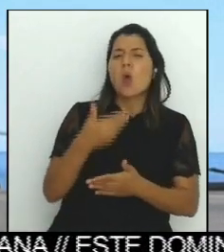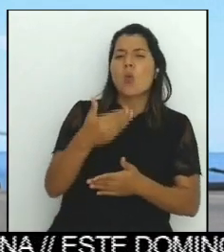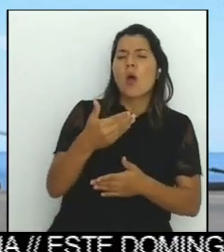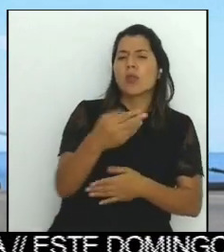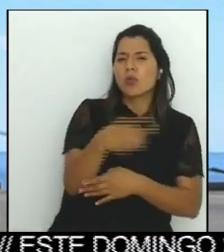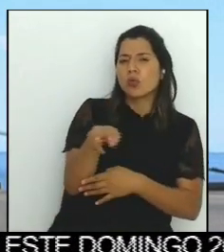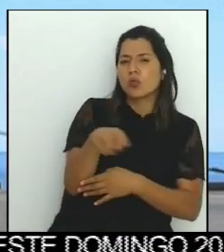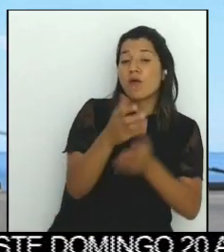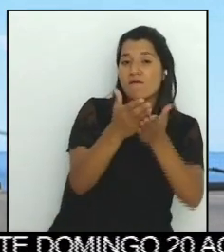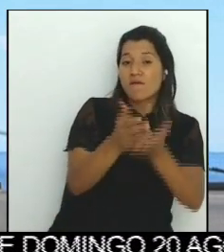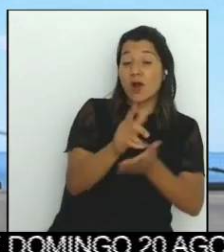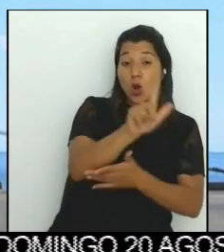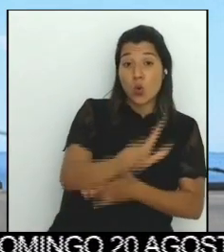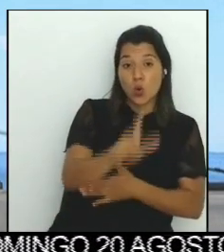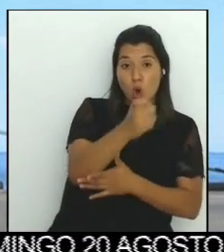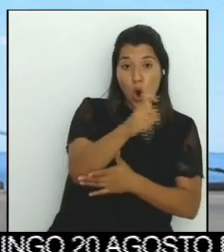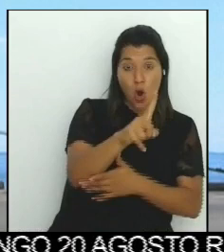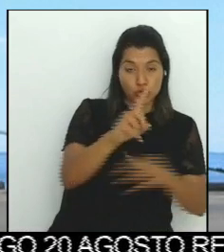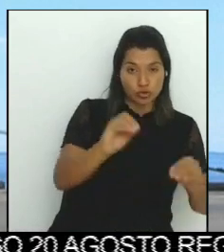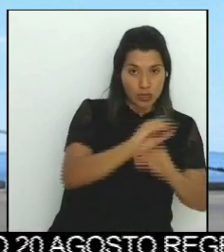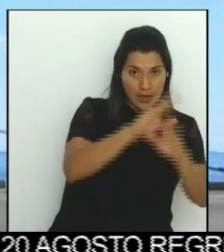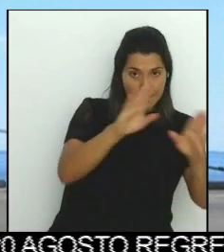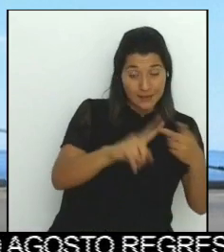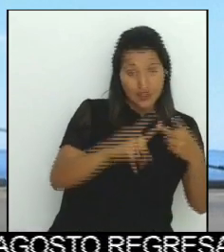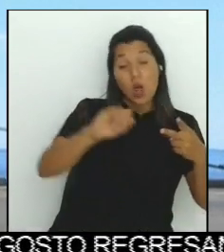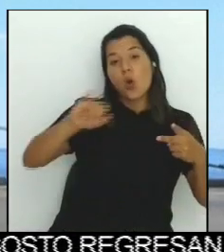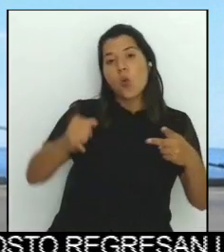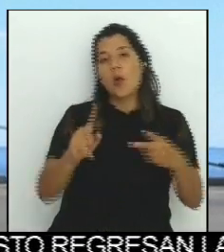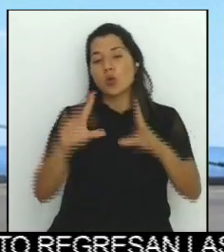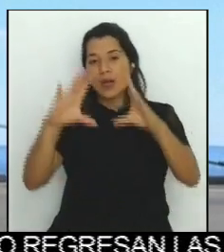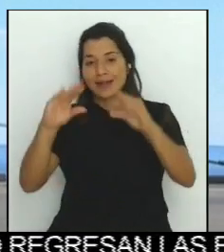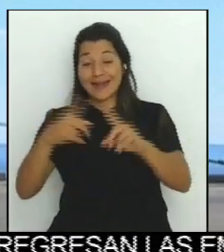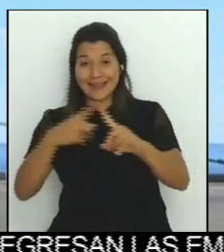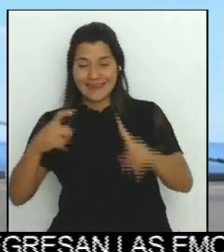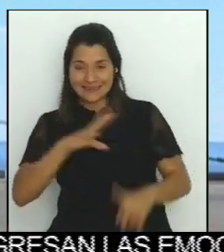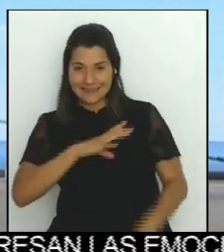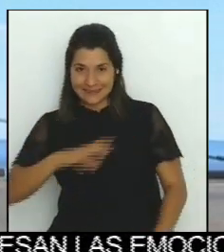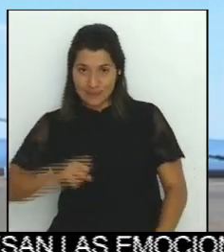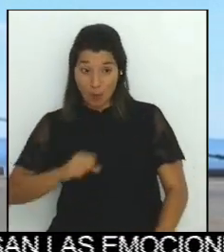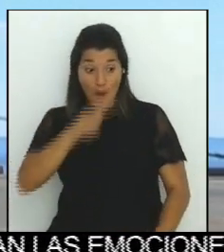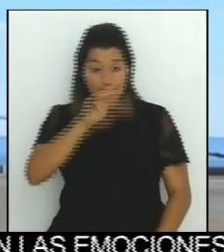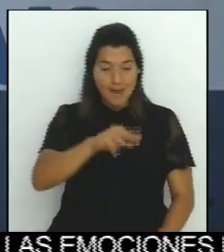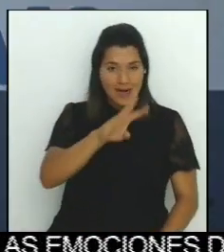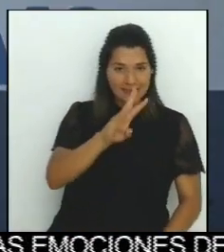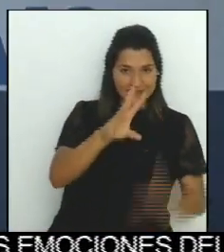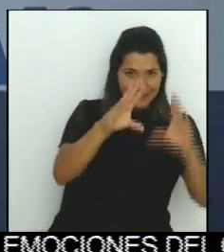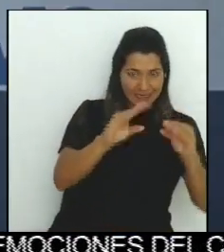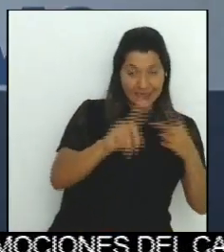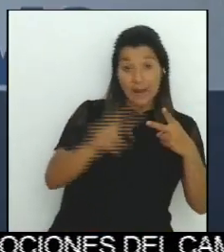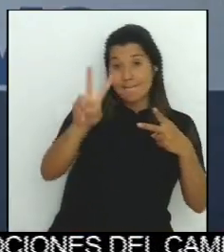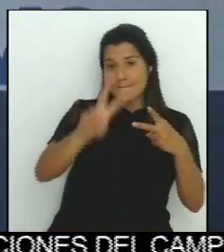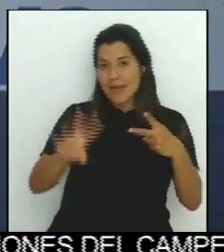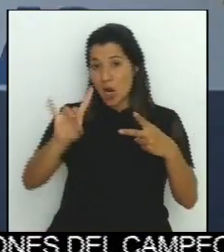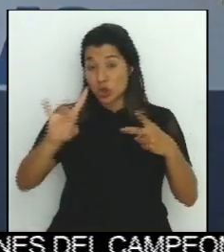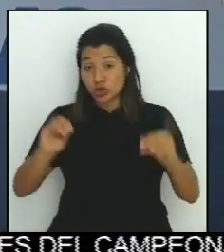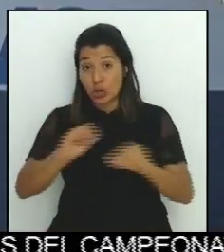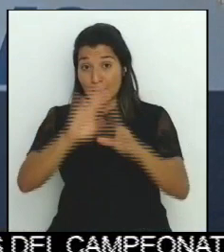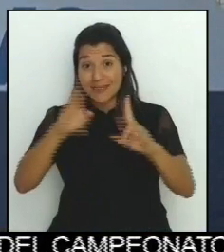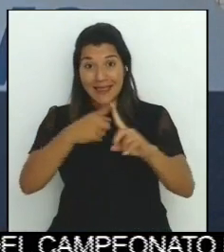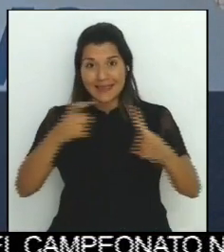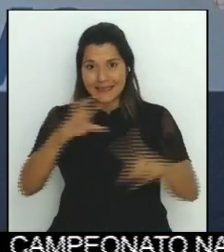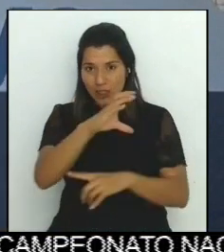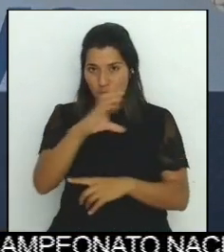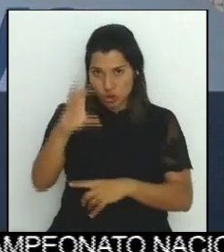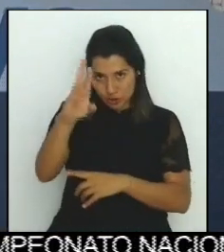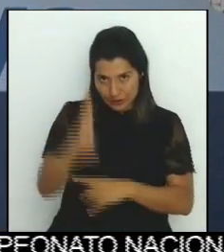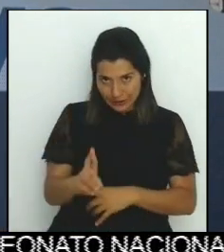jueves a la 1 de la tarde desde El Salvador y los martes a las 6 de la tarde y viernes a las 8 de la mañana desde Costa Rica. Este servicio